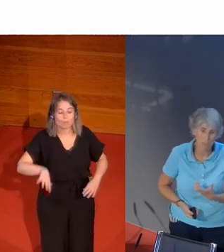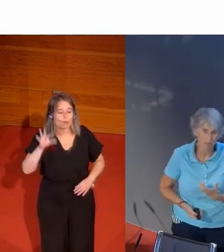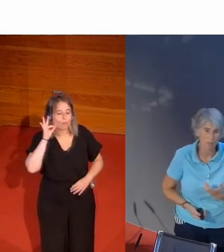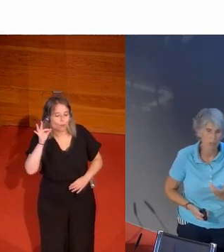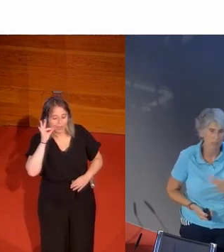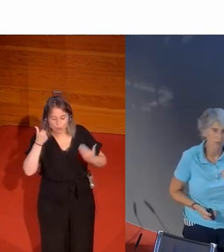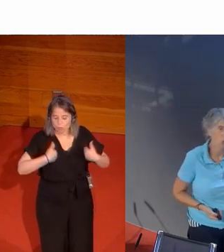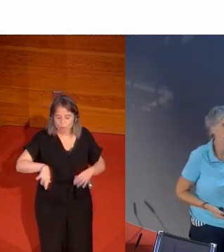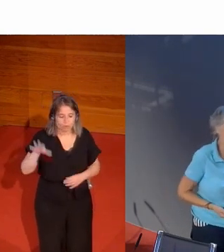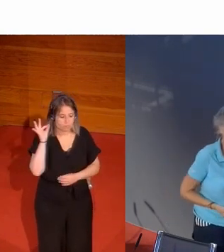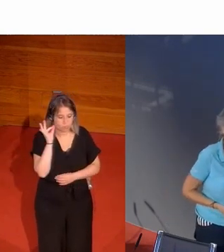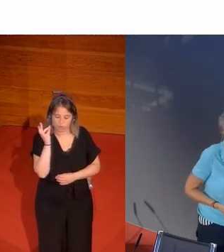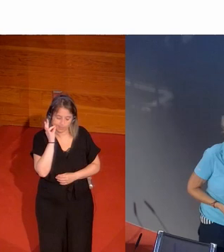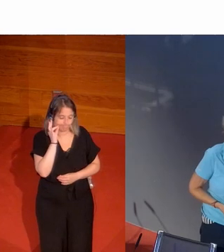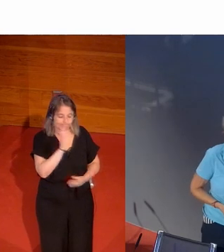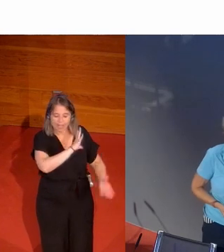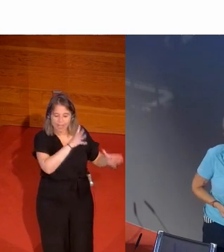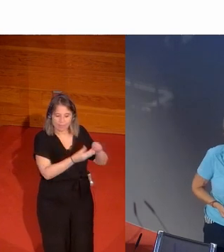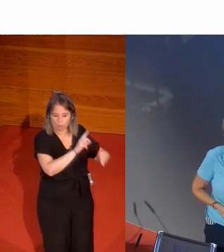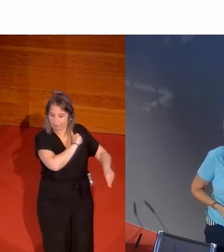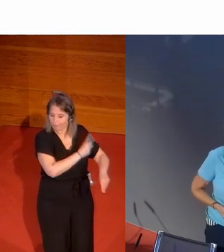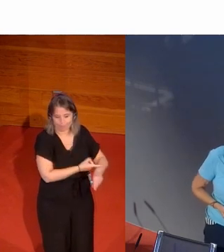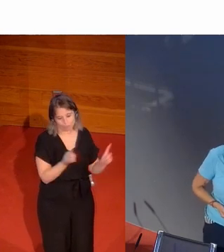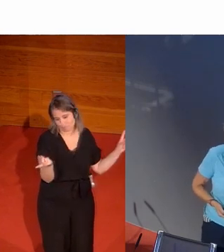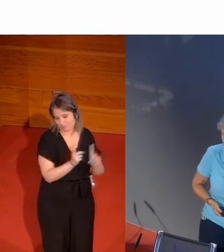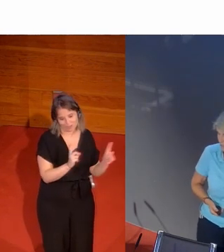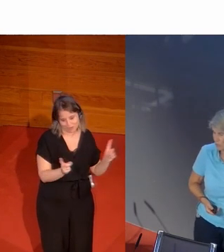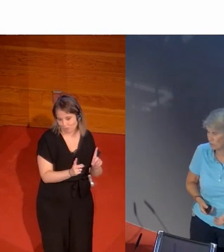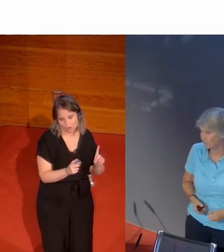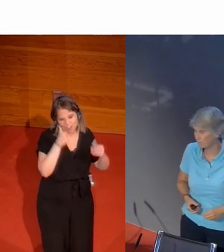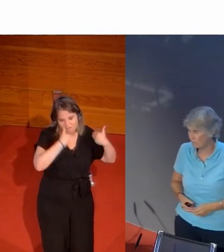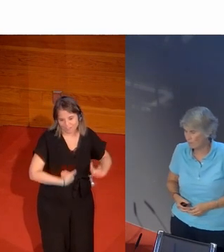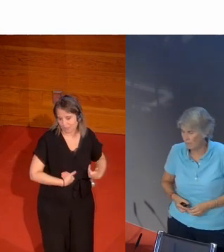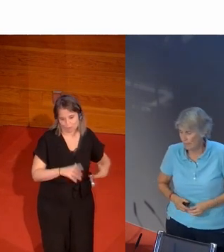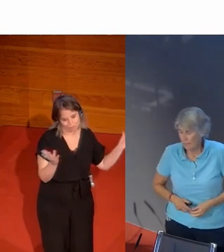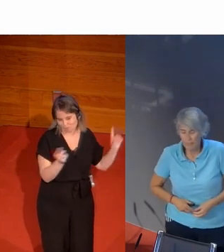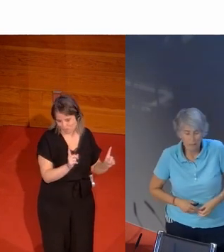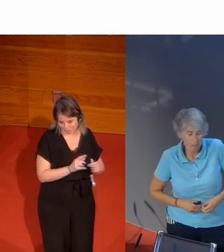mujer, la fisonomía de la mujer, no era adecuada para los deportes y para los ejercicios físicos.